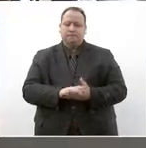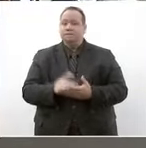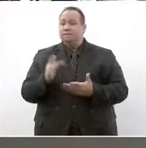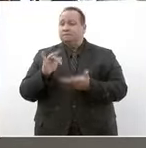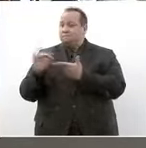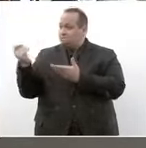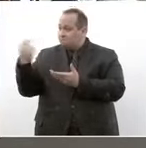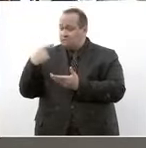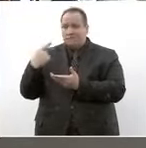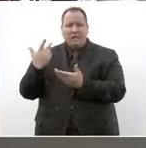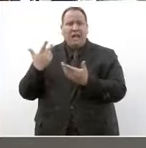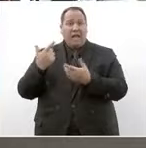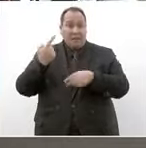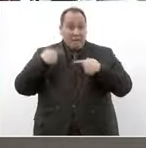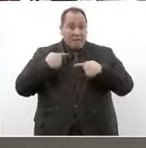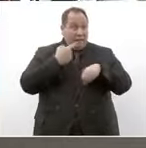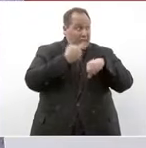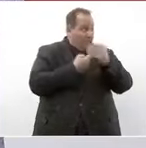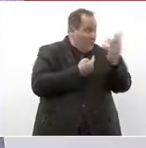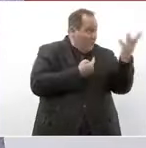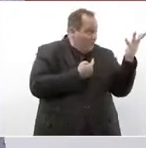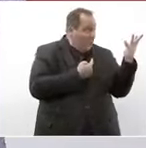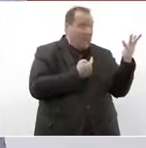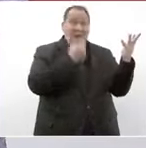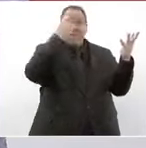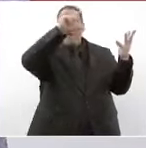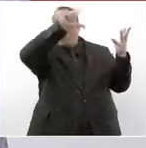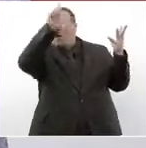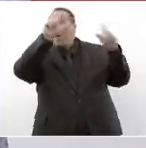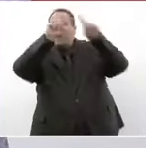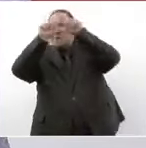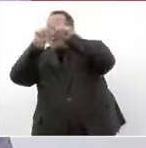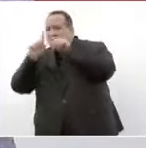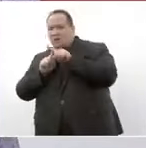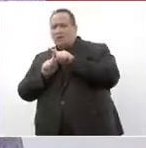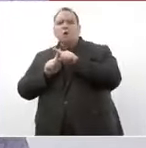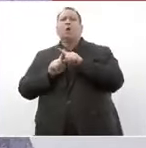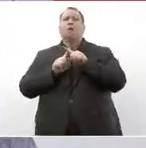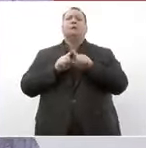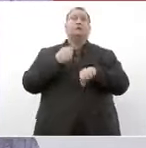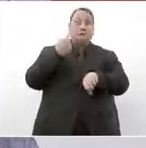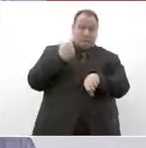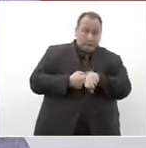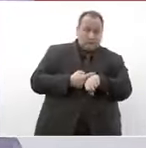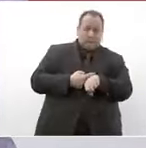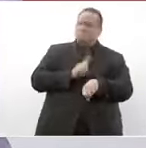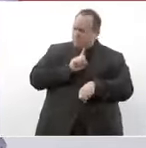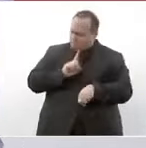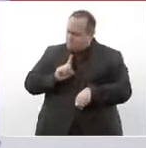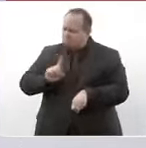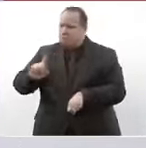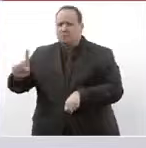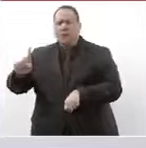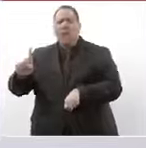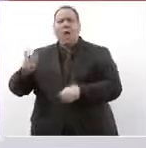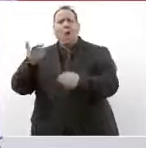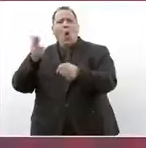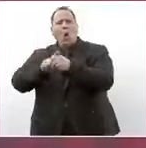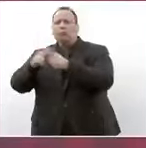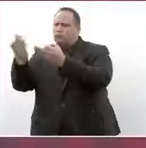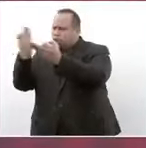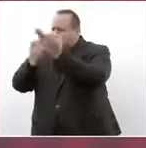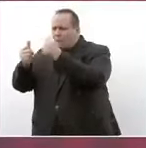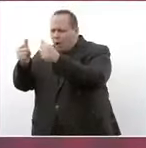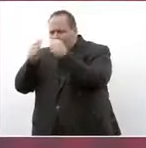cualquier enfermo en México pueda ser atendido de un hospital